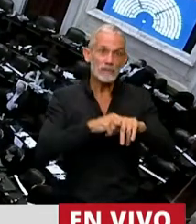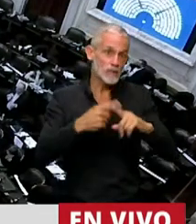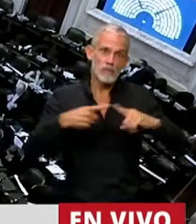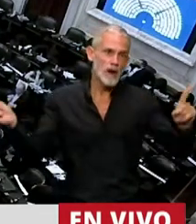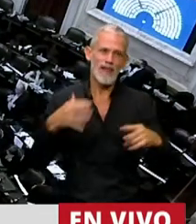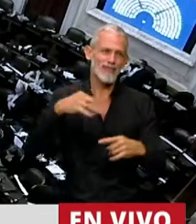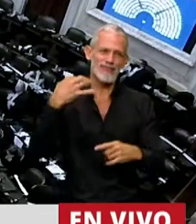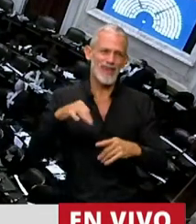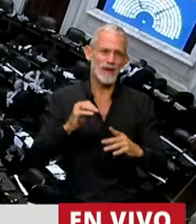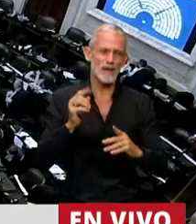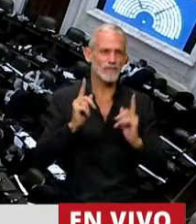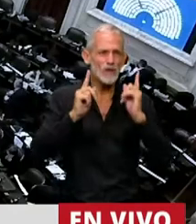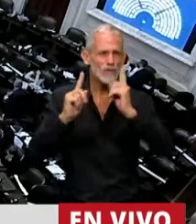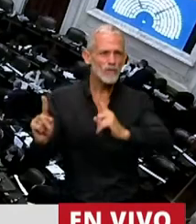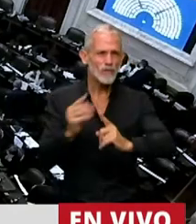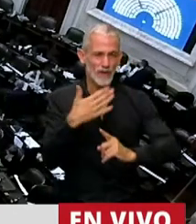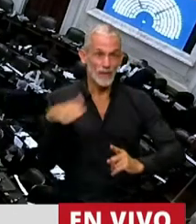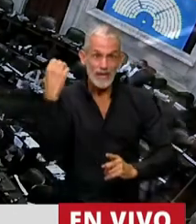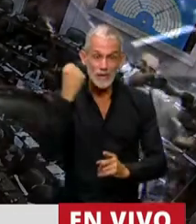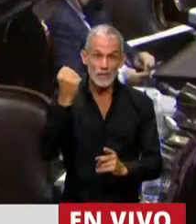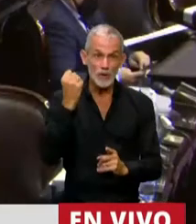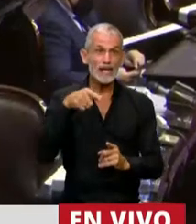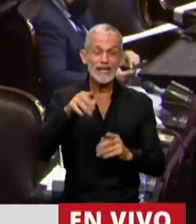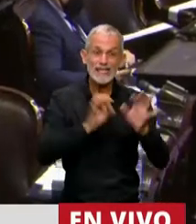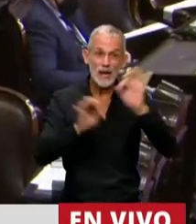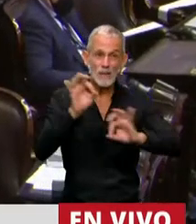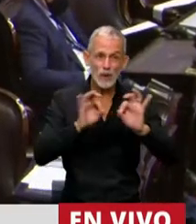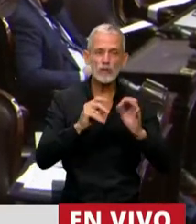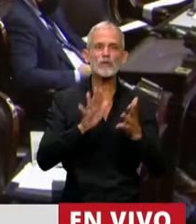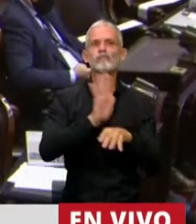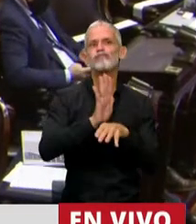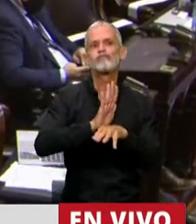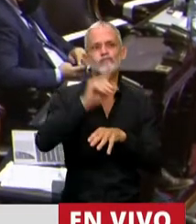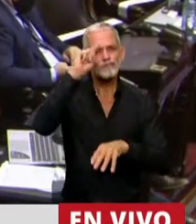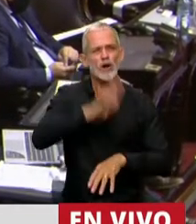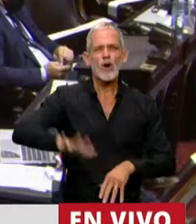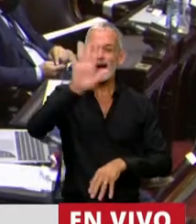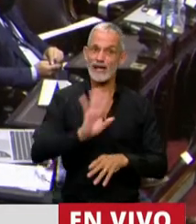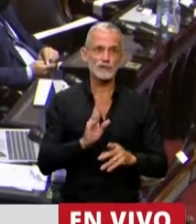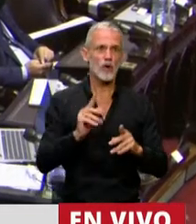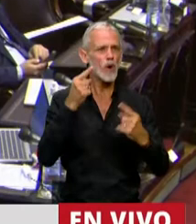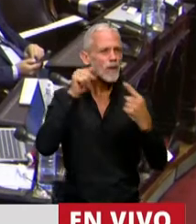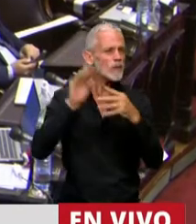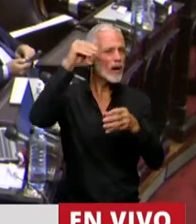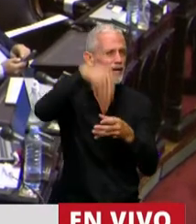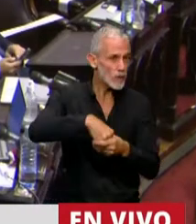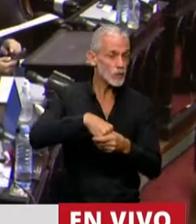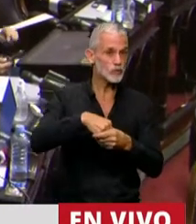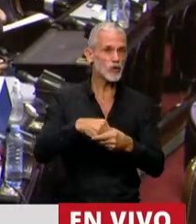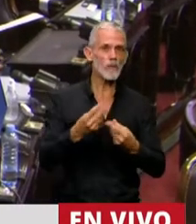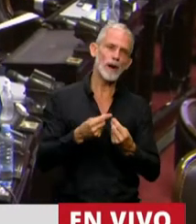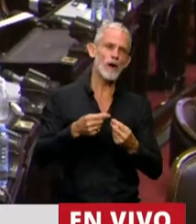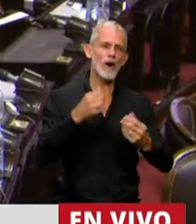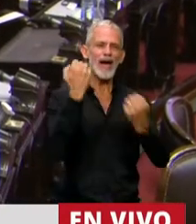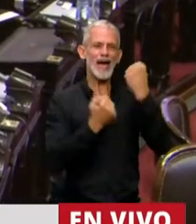en el tiempo. Esto es lo importante y que sea para un modelo federal inclusivo de dinamismo